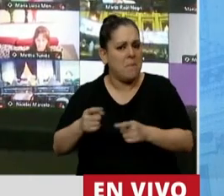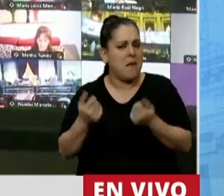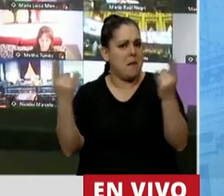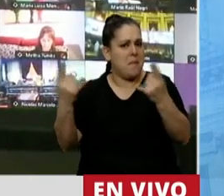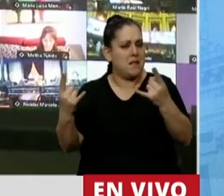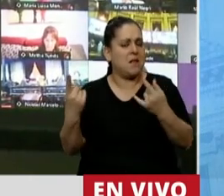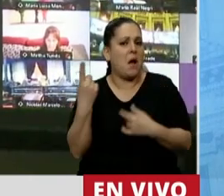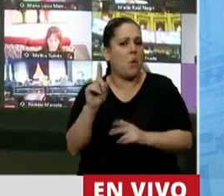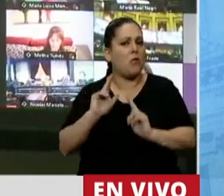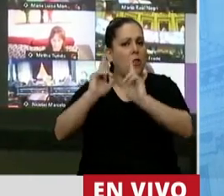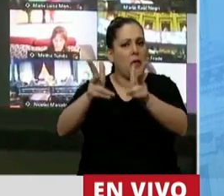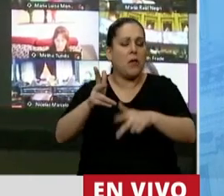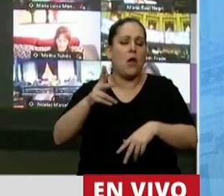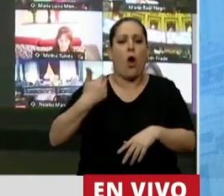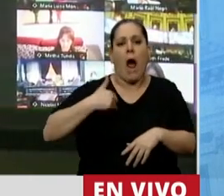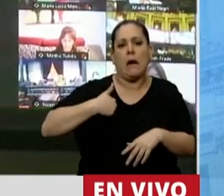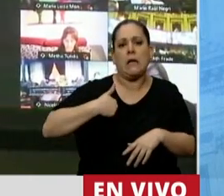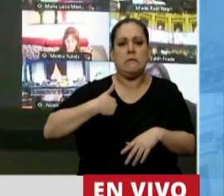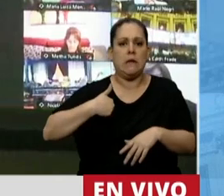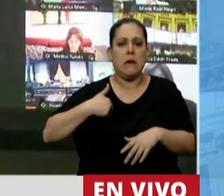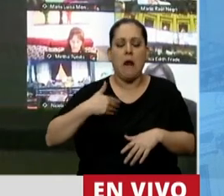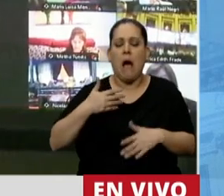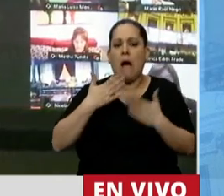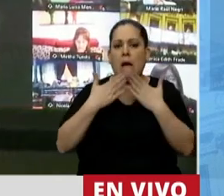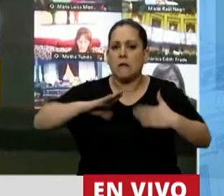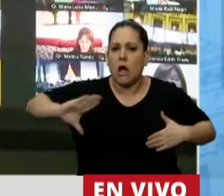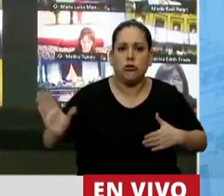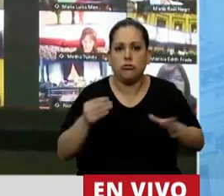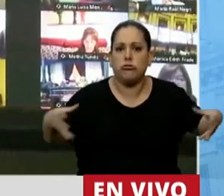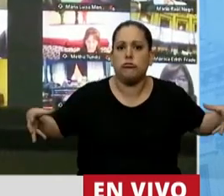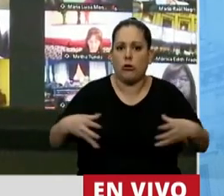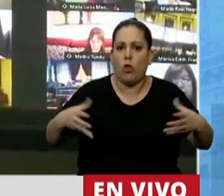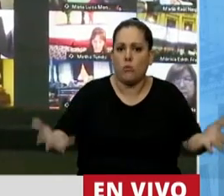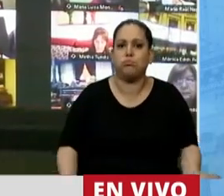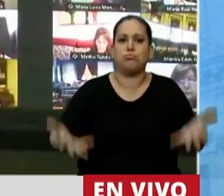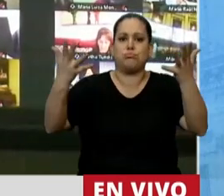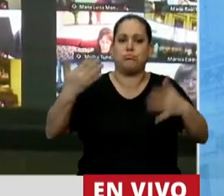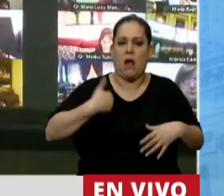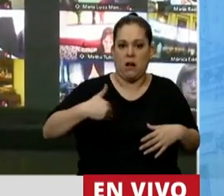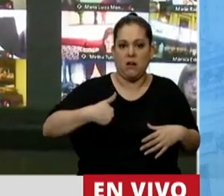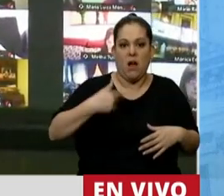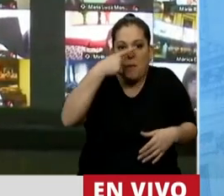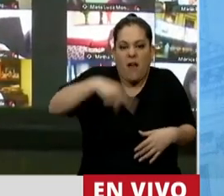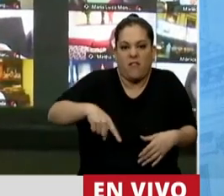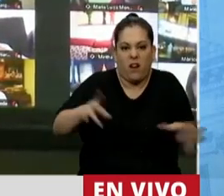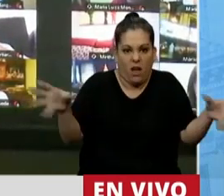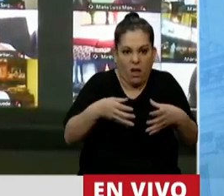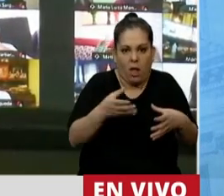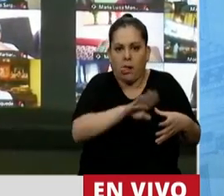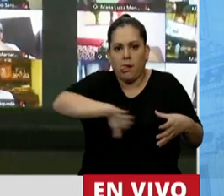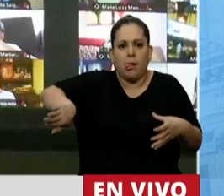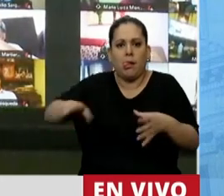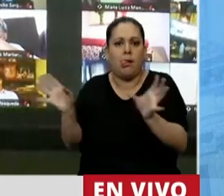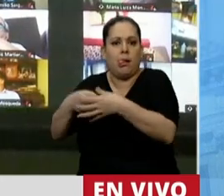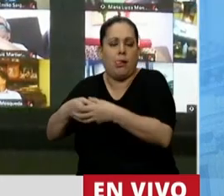dijeron que el país se levantaba con todos, pero excluyeron a los más vulnerables, a los abuelos, una verdadera vergüenza.